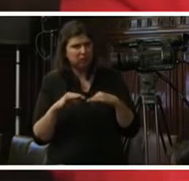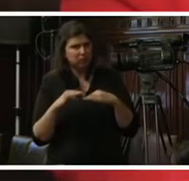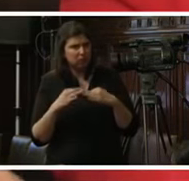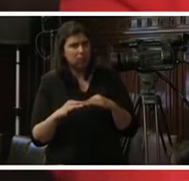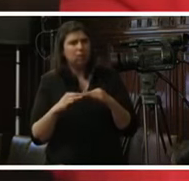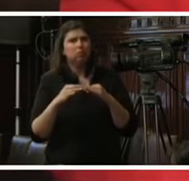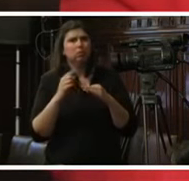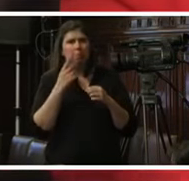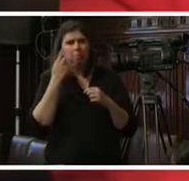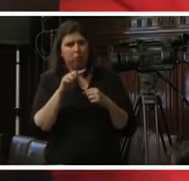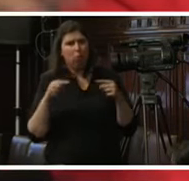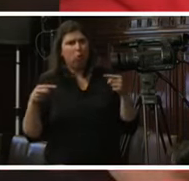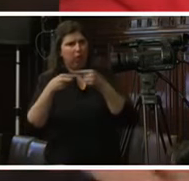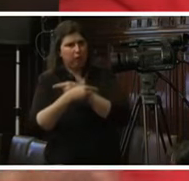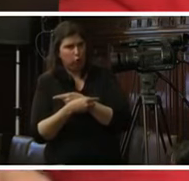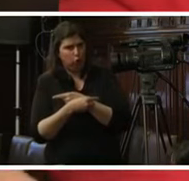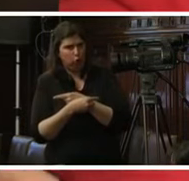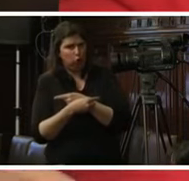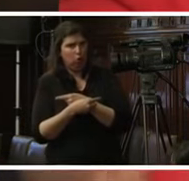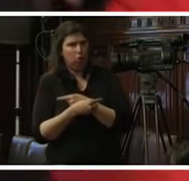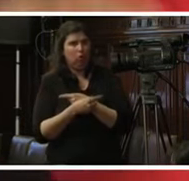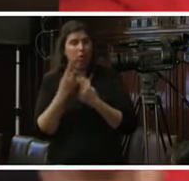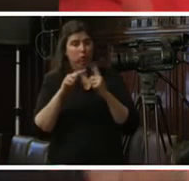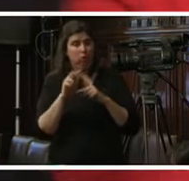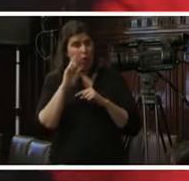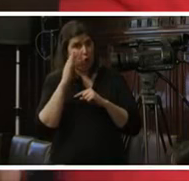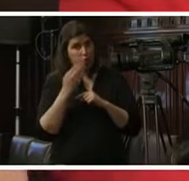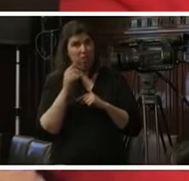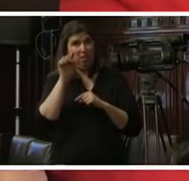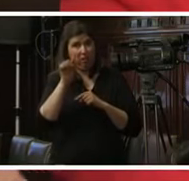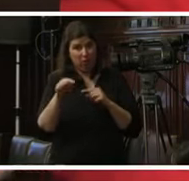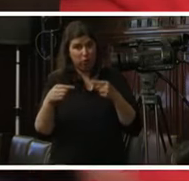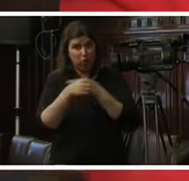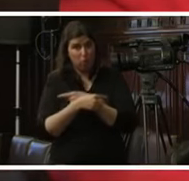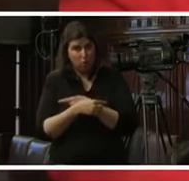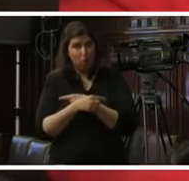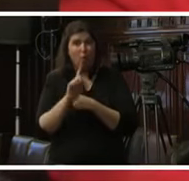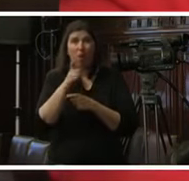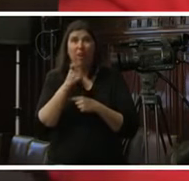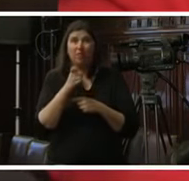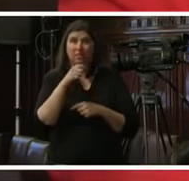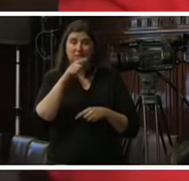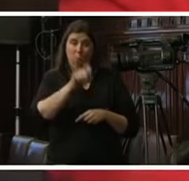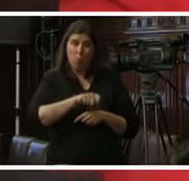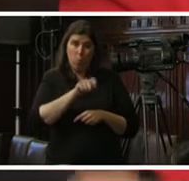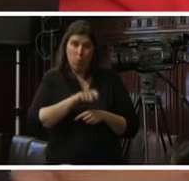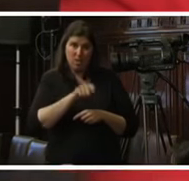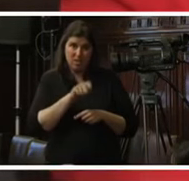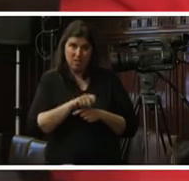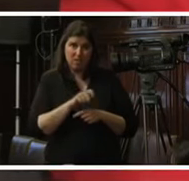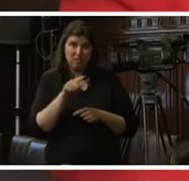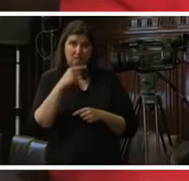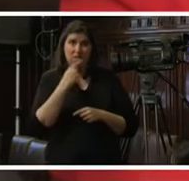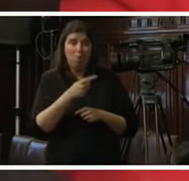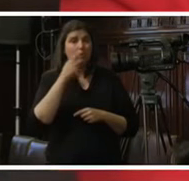contradictorio entre sí reconocida su contradicción por los mismos ex magistrados del tribunal aquí acompañamos un testimonio del ex